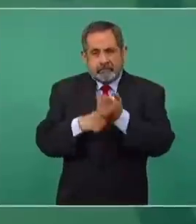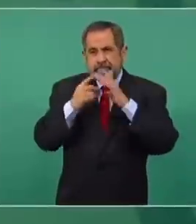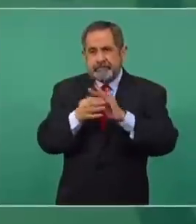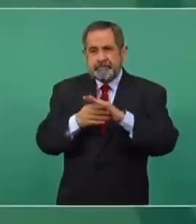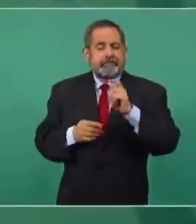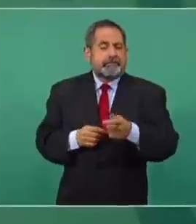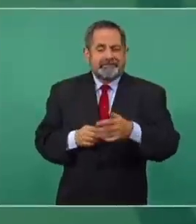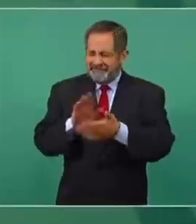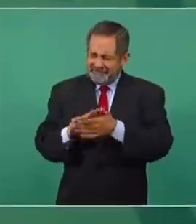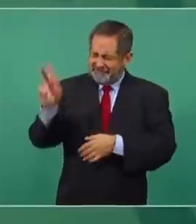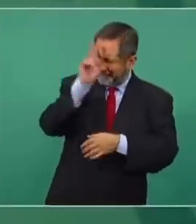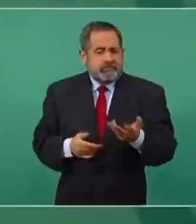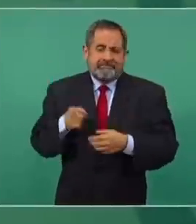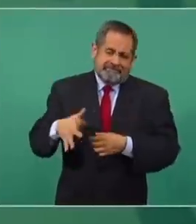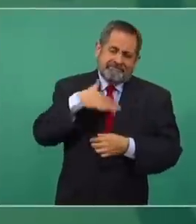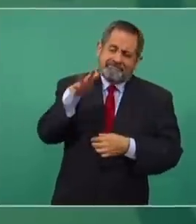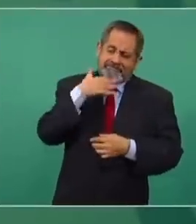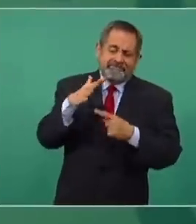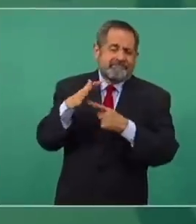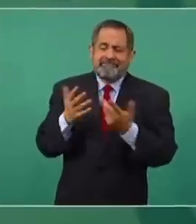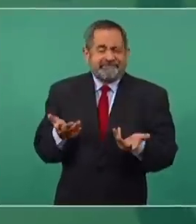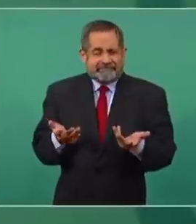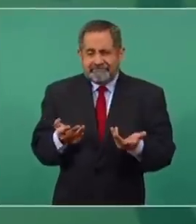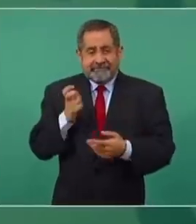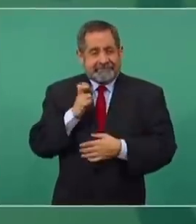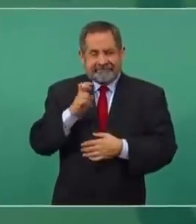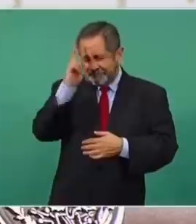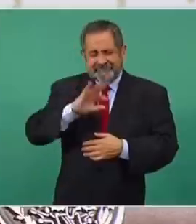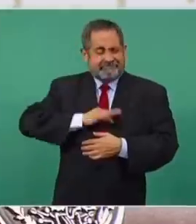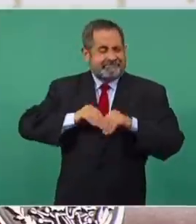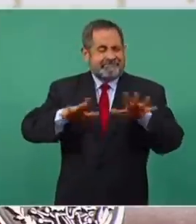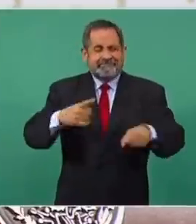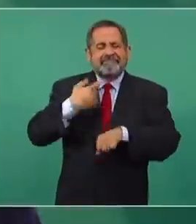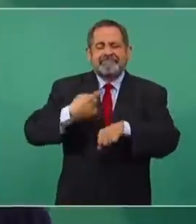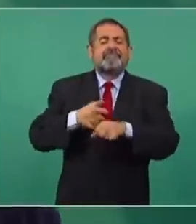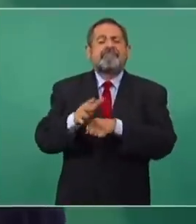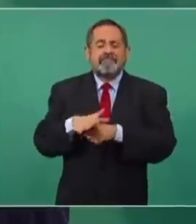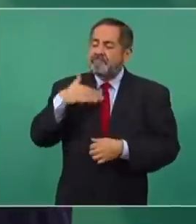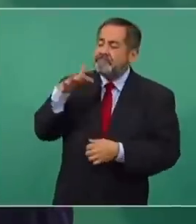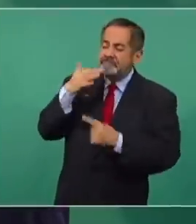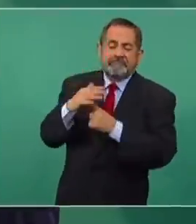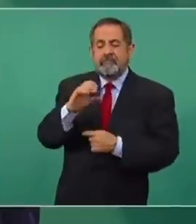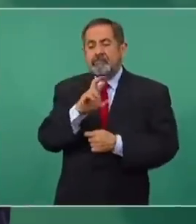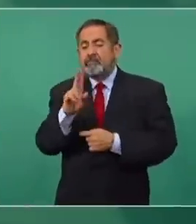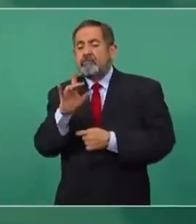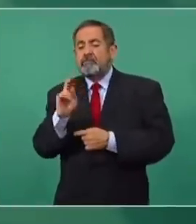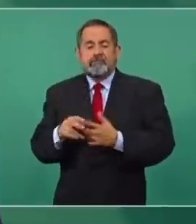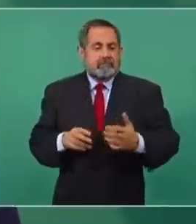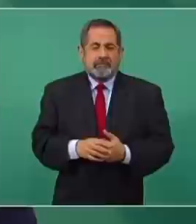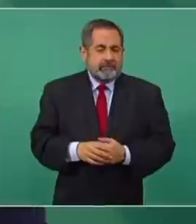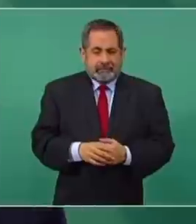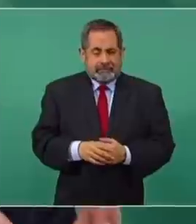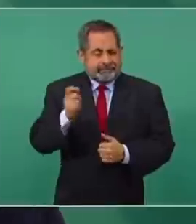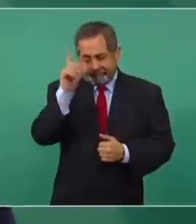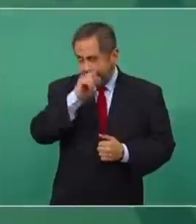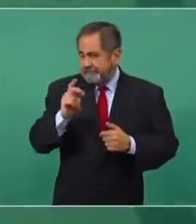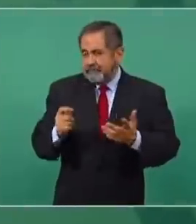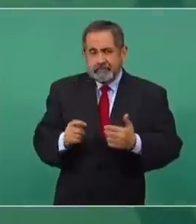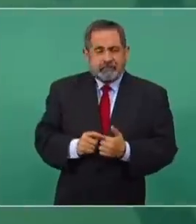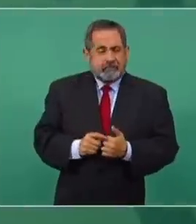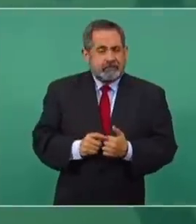dicho, lo más dañino que existe. Es la peor de las plagas, de las pandemias. Es peor que